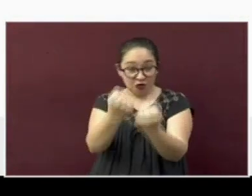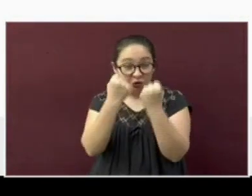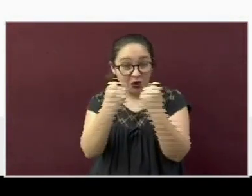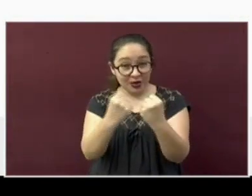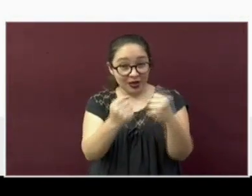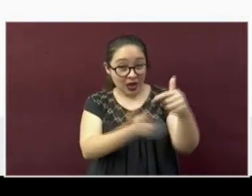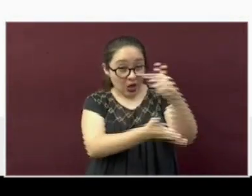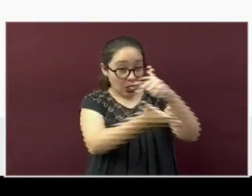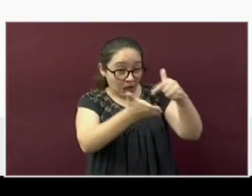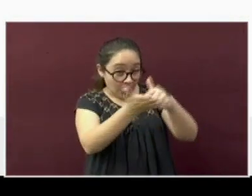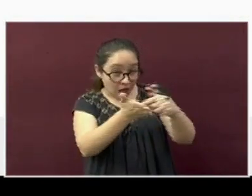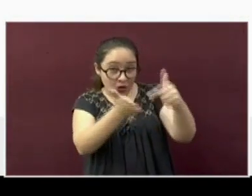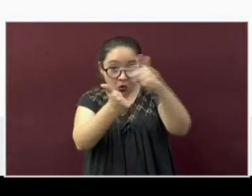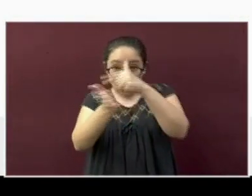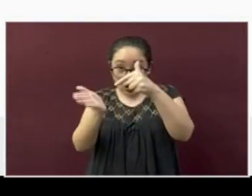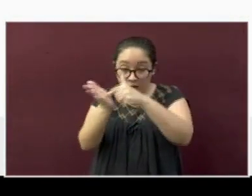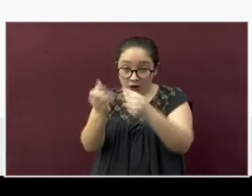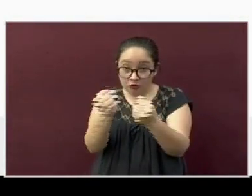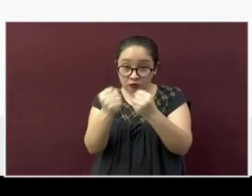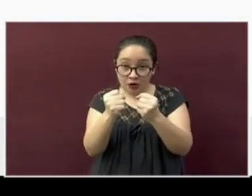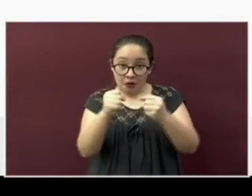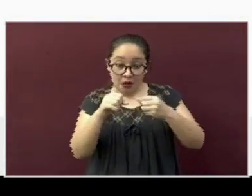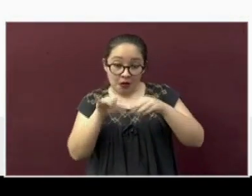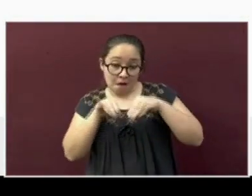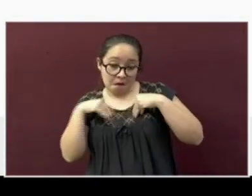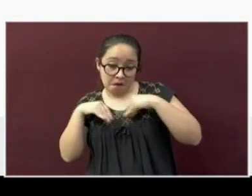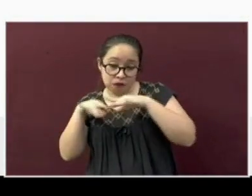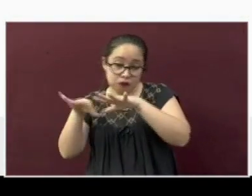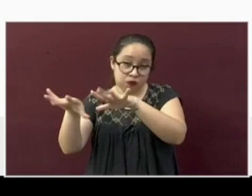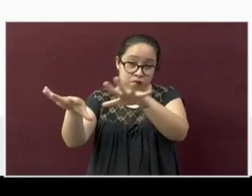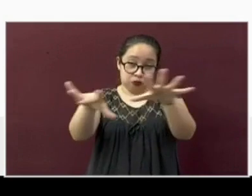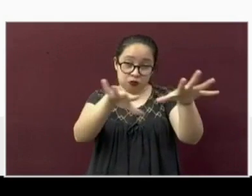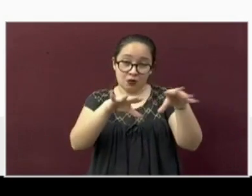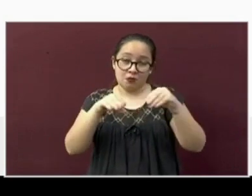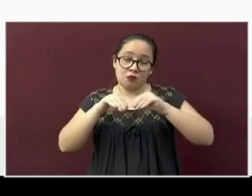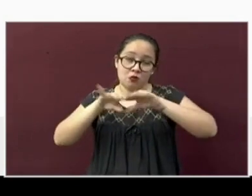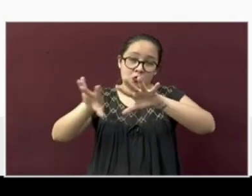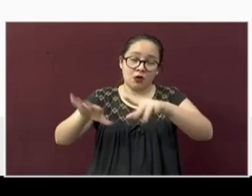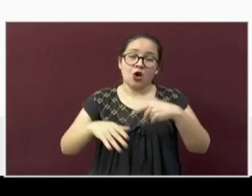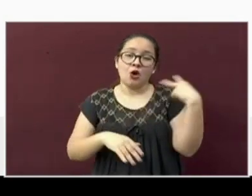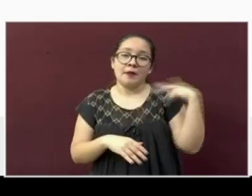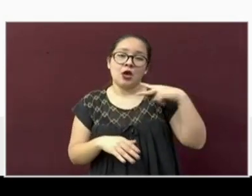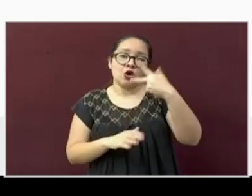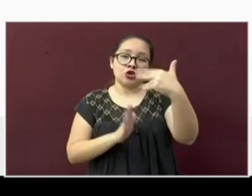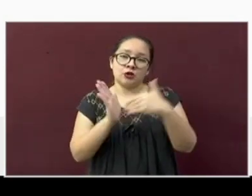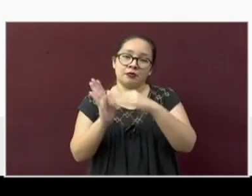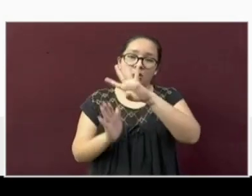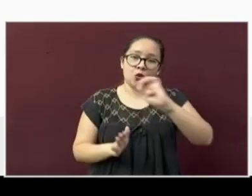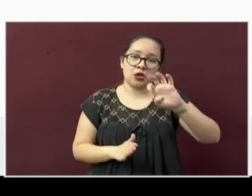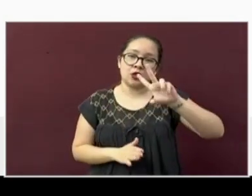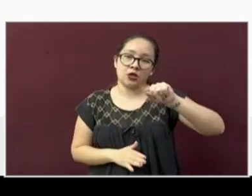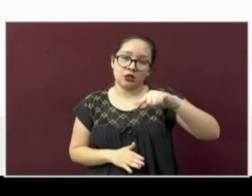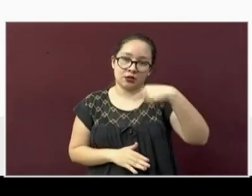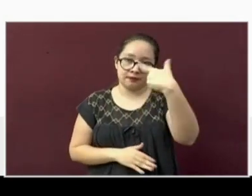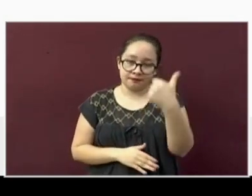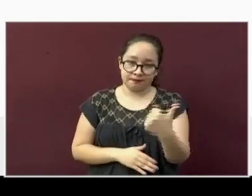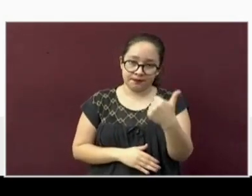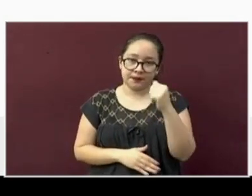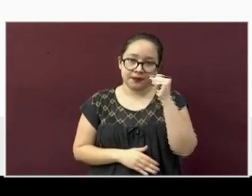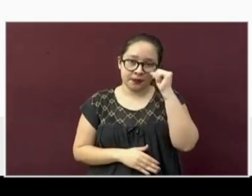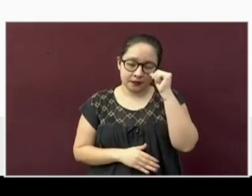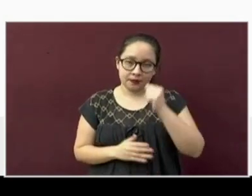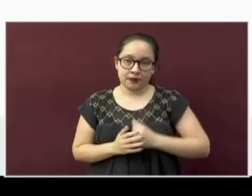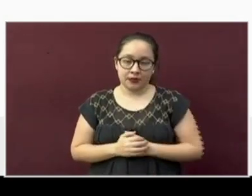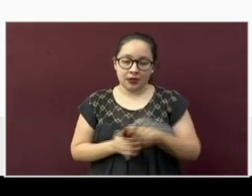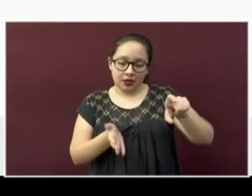en donde hay mayor dispersión de la enfermedad. Así, Veracruz reporta ocho mil cuatrocientos setenta y seis casos positivos.